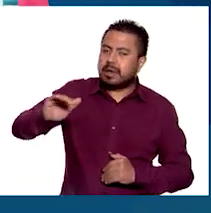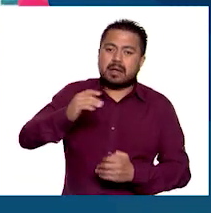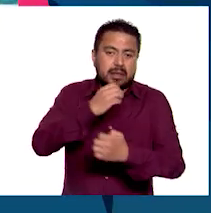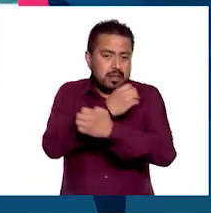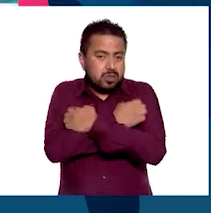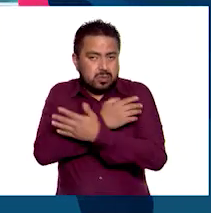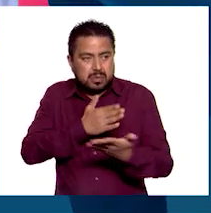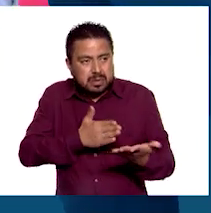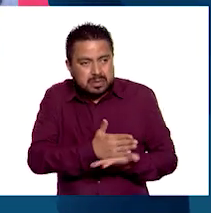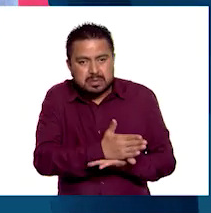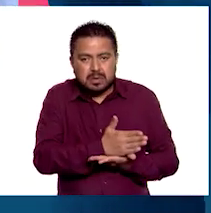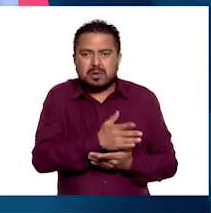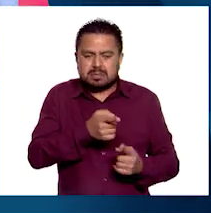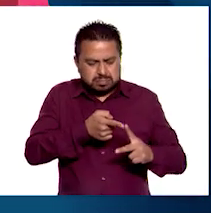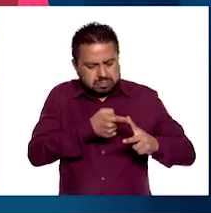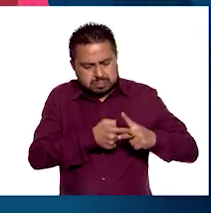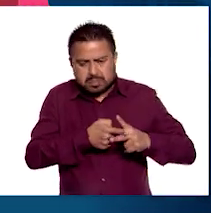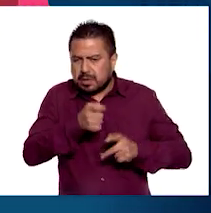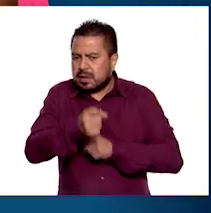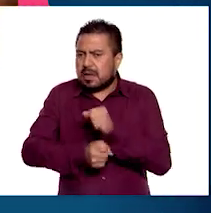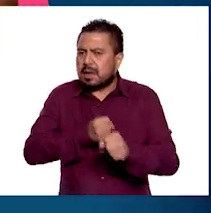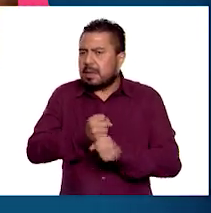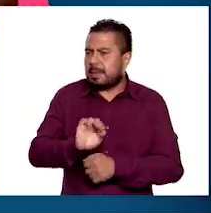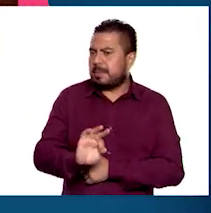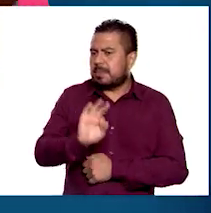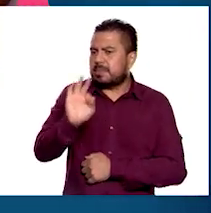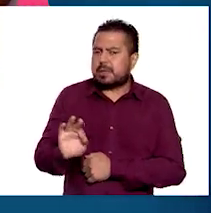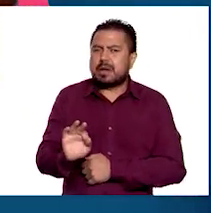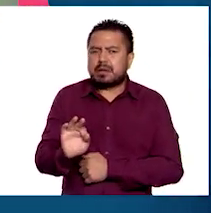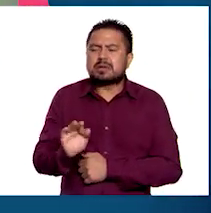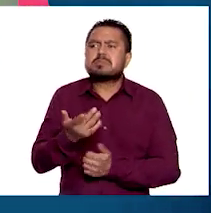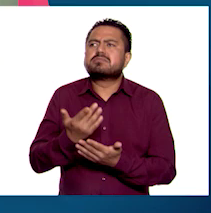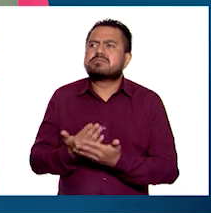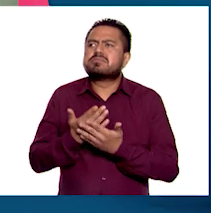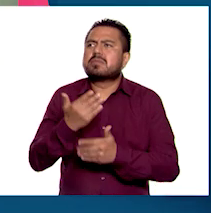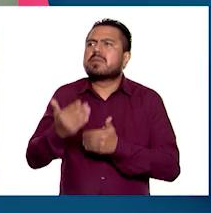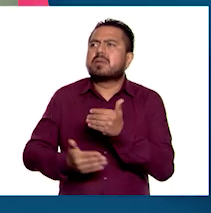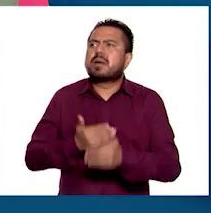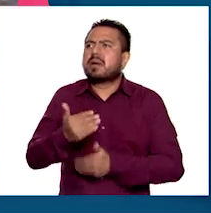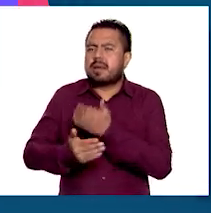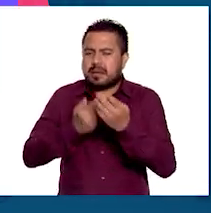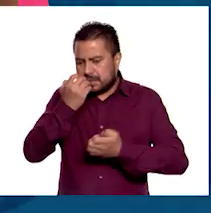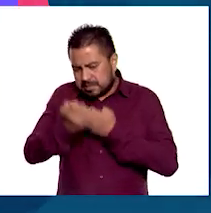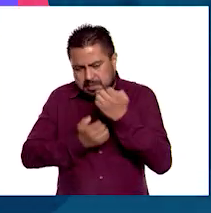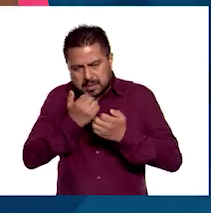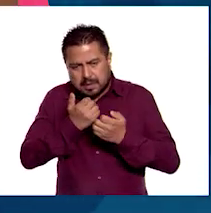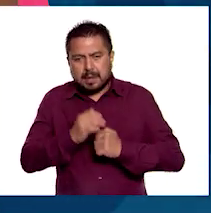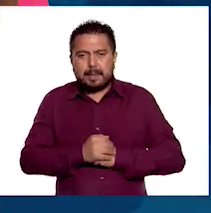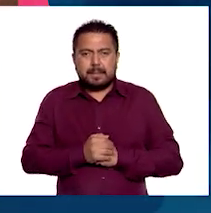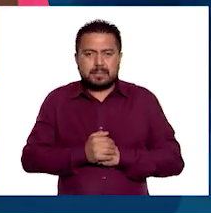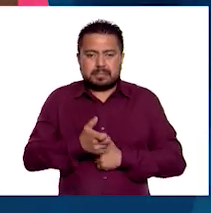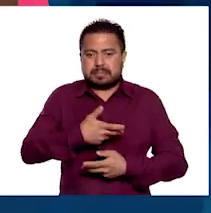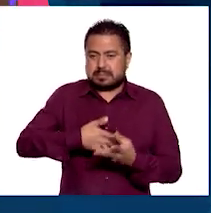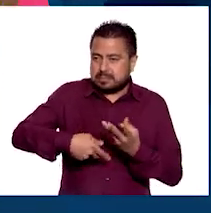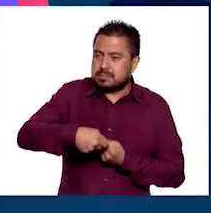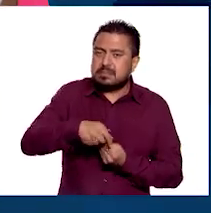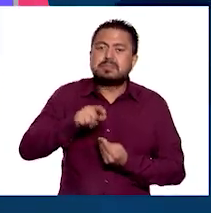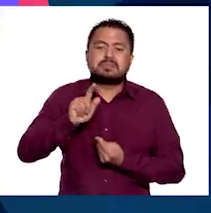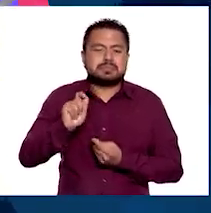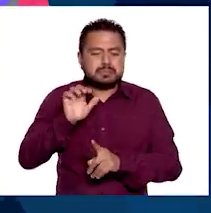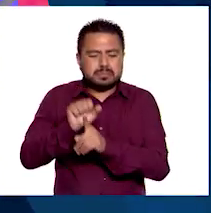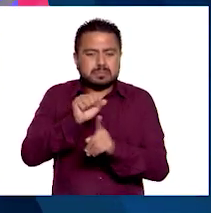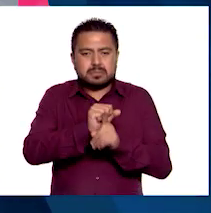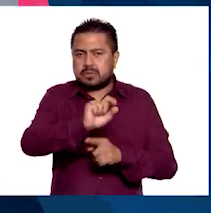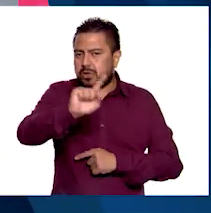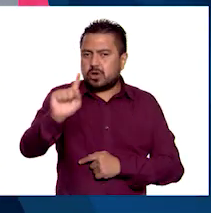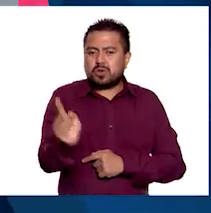Educación. Cuantifica los años promedio y los años esperados de escolaridad. Ingreso. Calcula